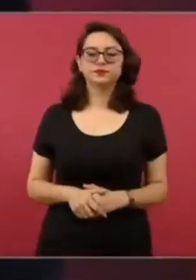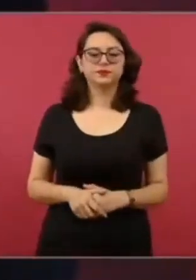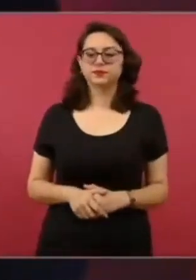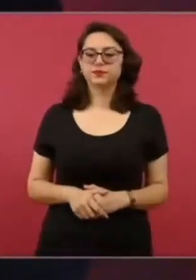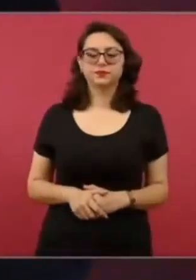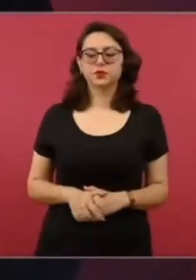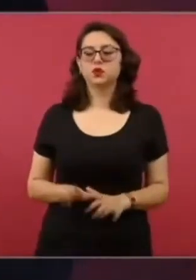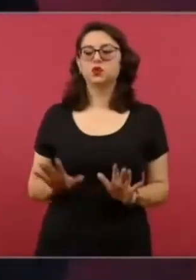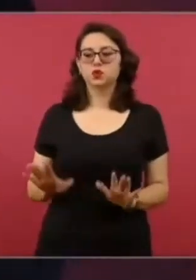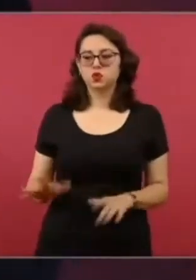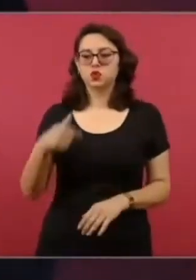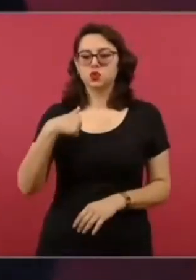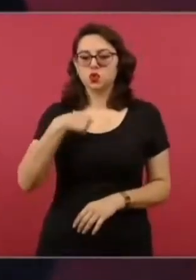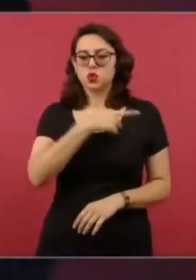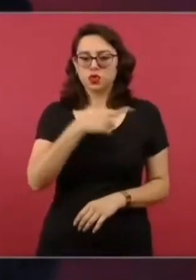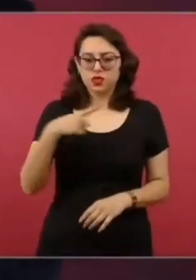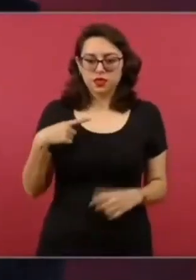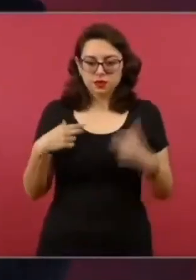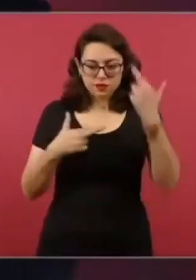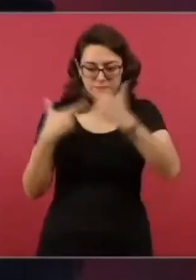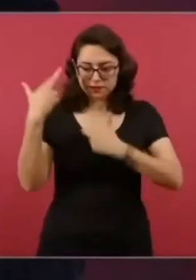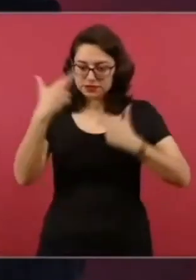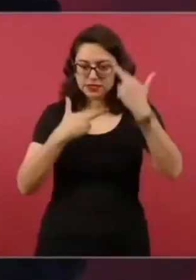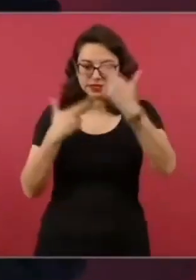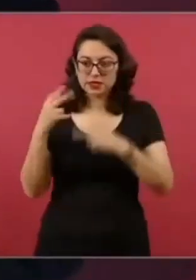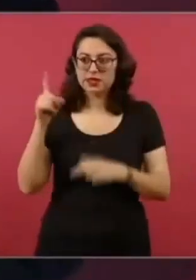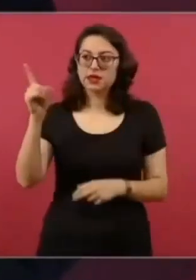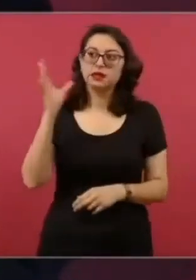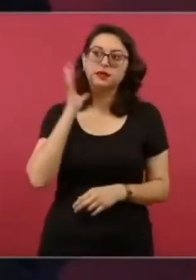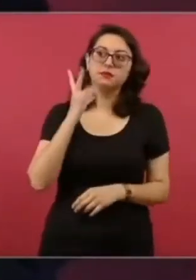quiero es revisar lo que se autorizó en el Congreso